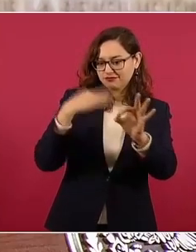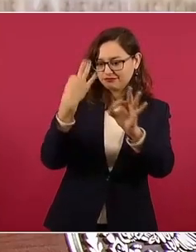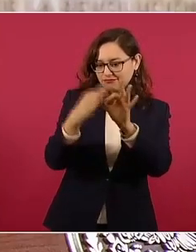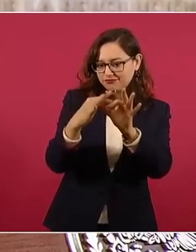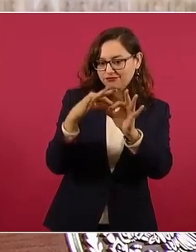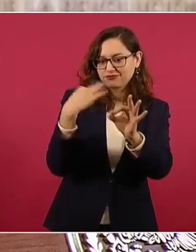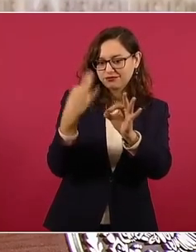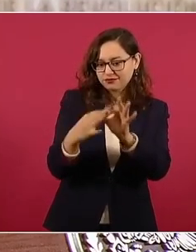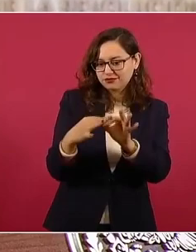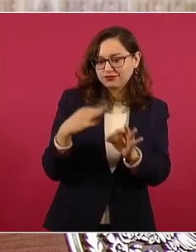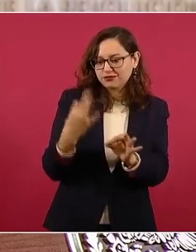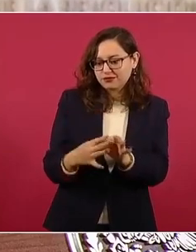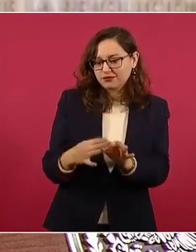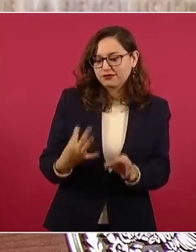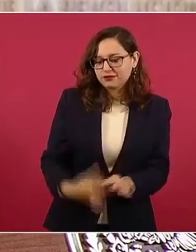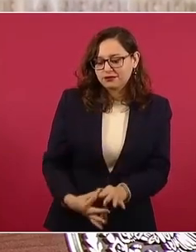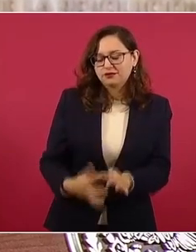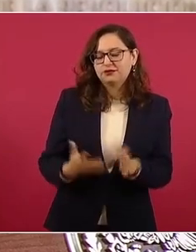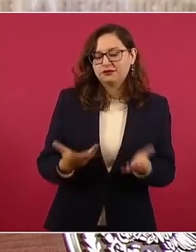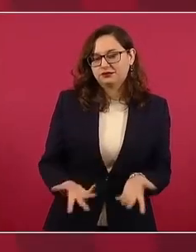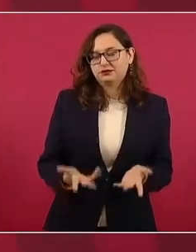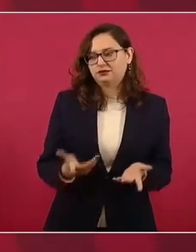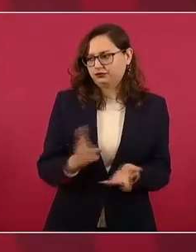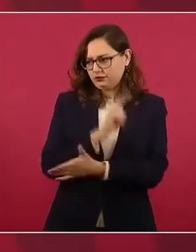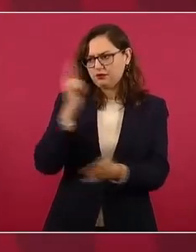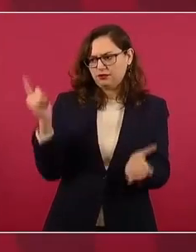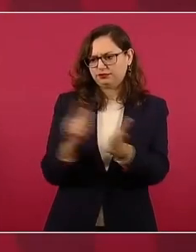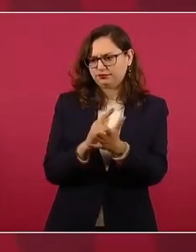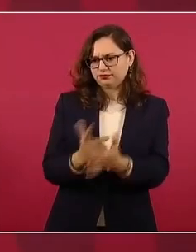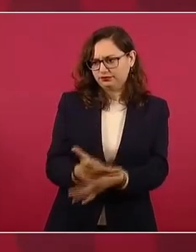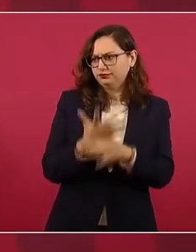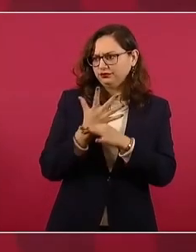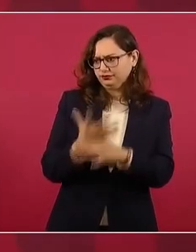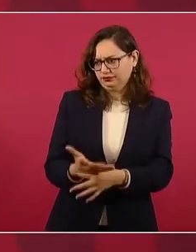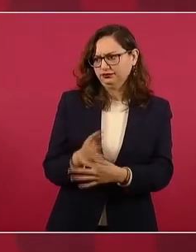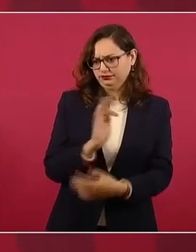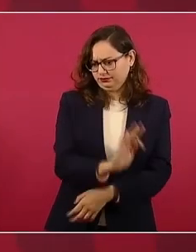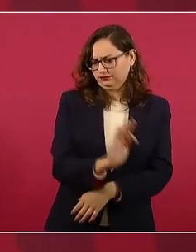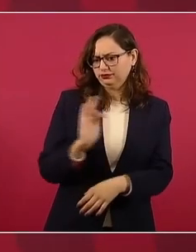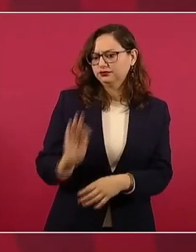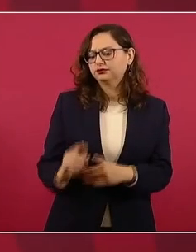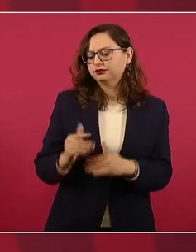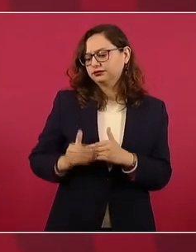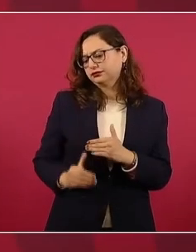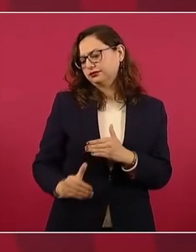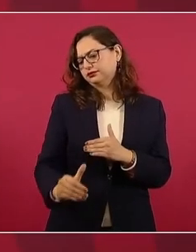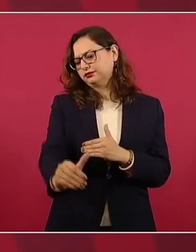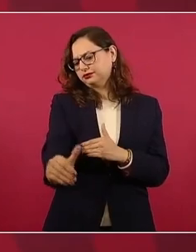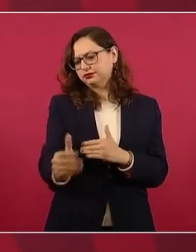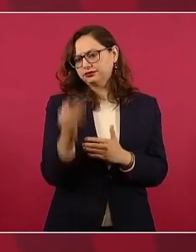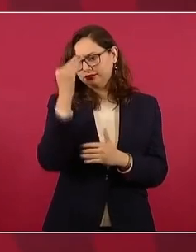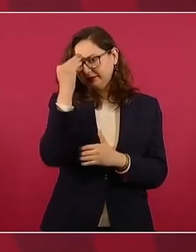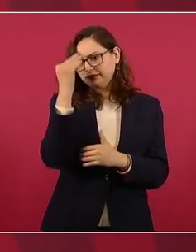en la ley, de que debe de haber un organismo encargado de